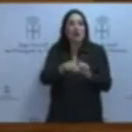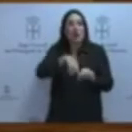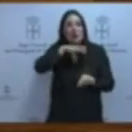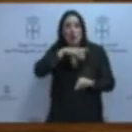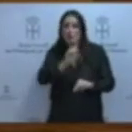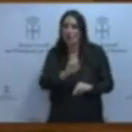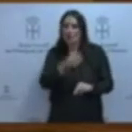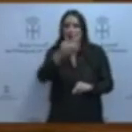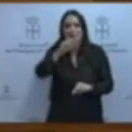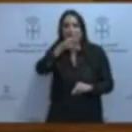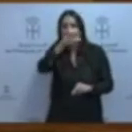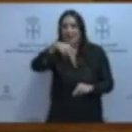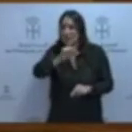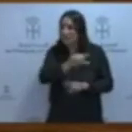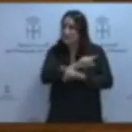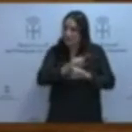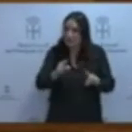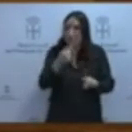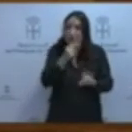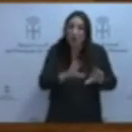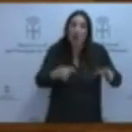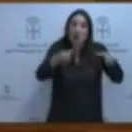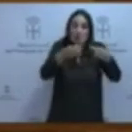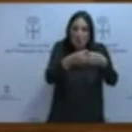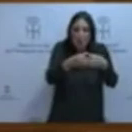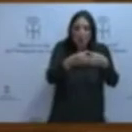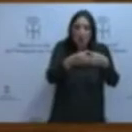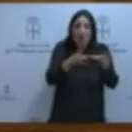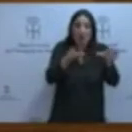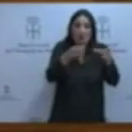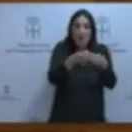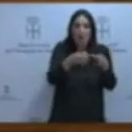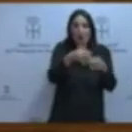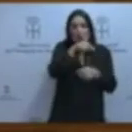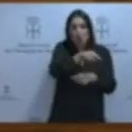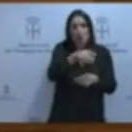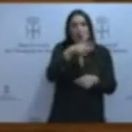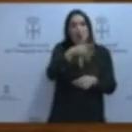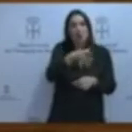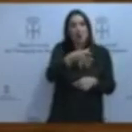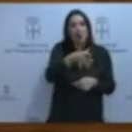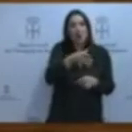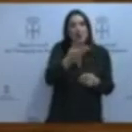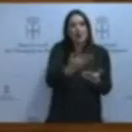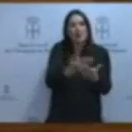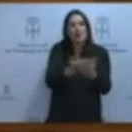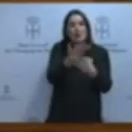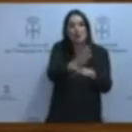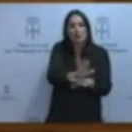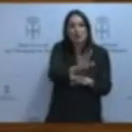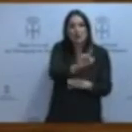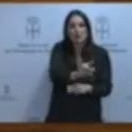por cierto. Estoy hablando del conjunto de su partido en relación a la propuesta que traen hoy aquí. En diciembre del año pasado,